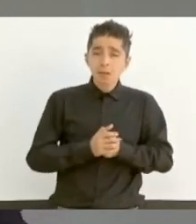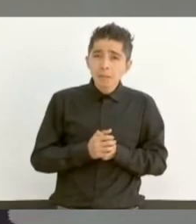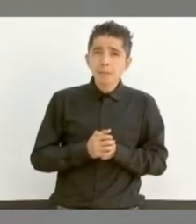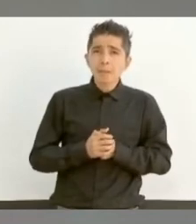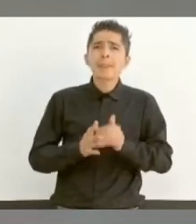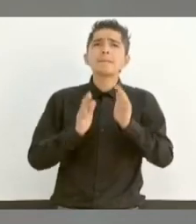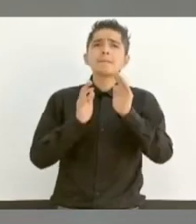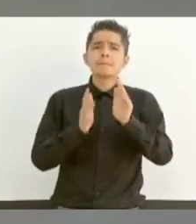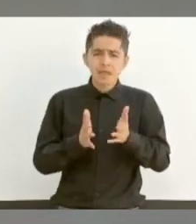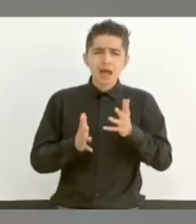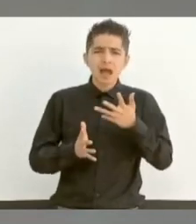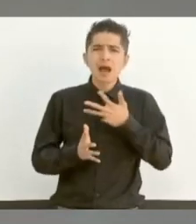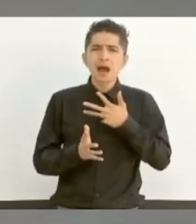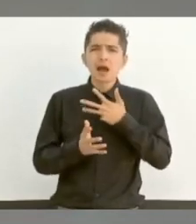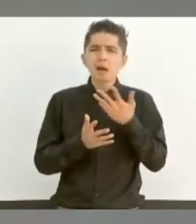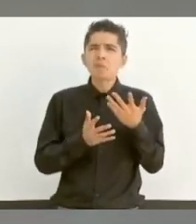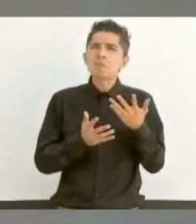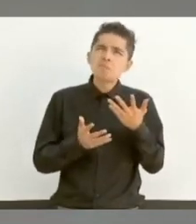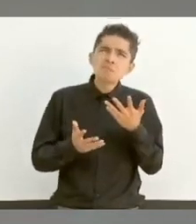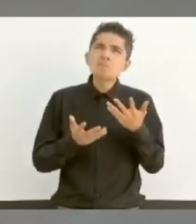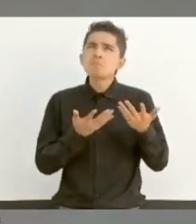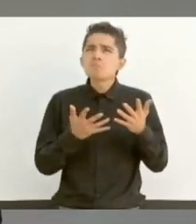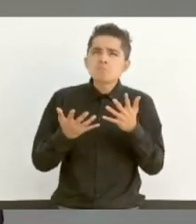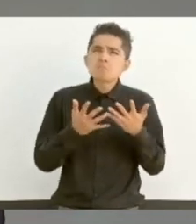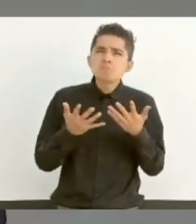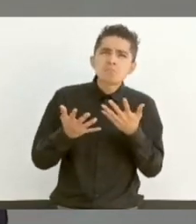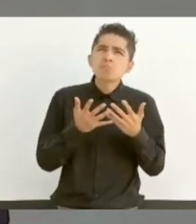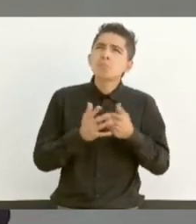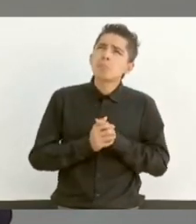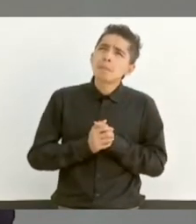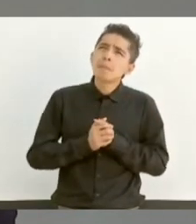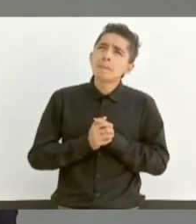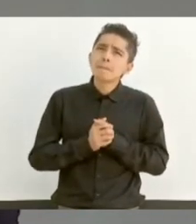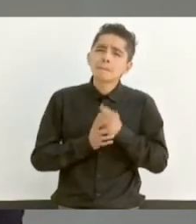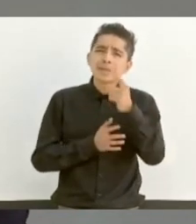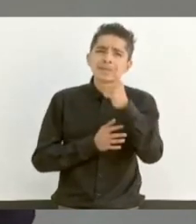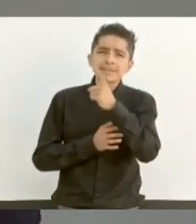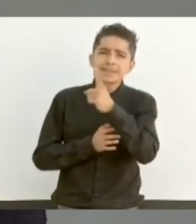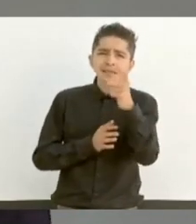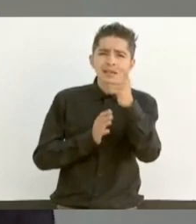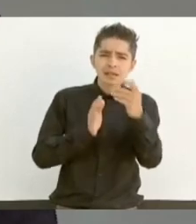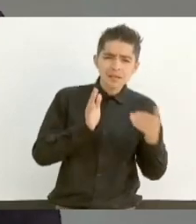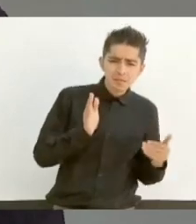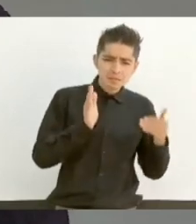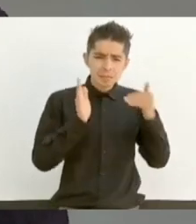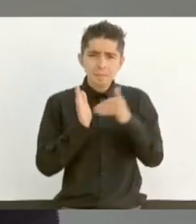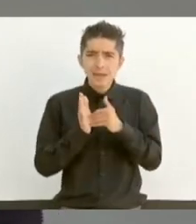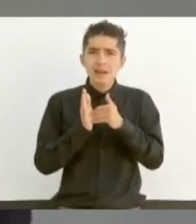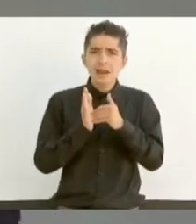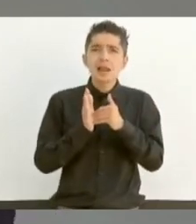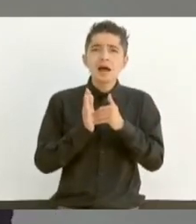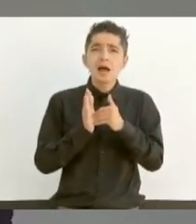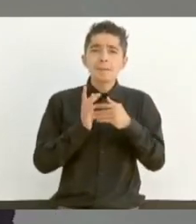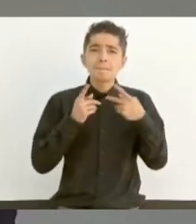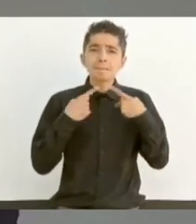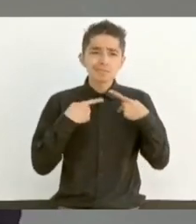cerca de 100 mil elementos,